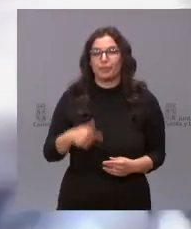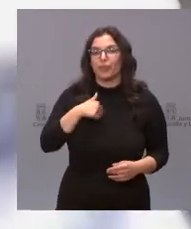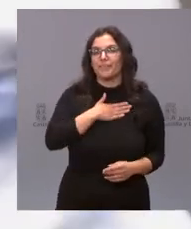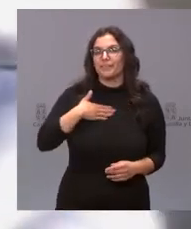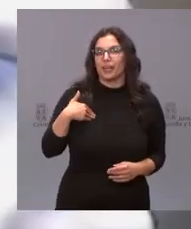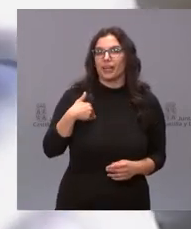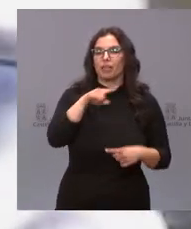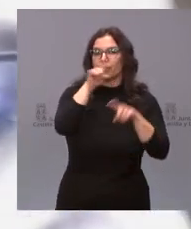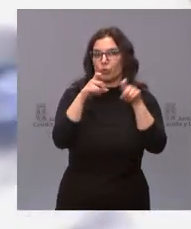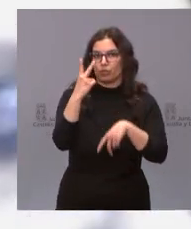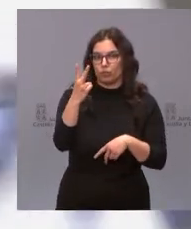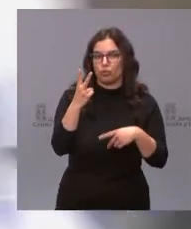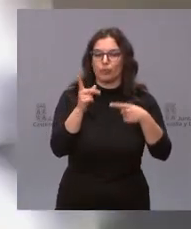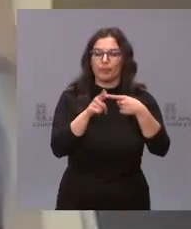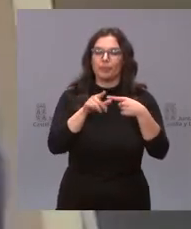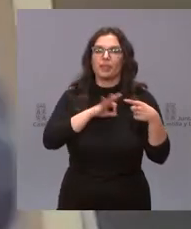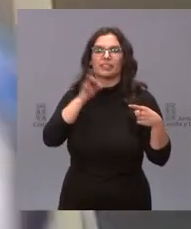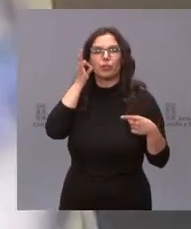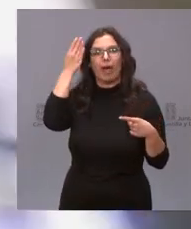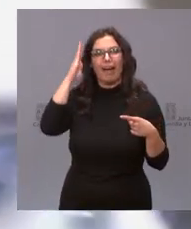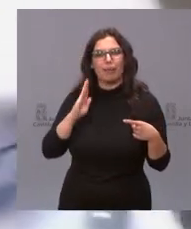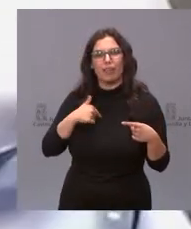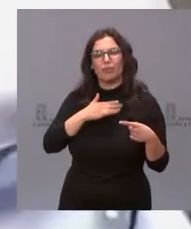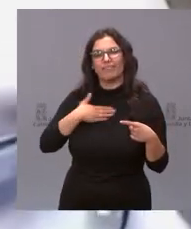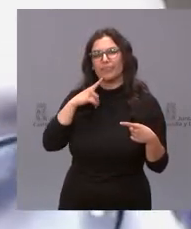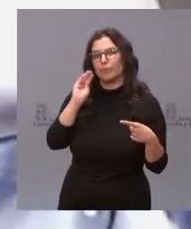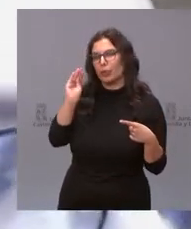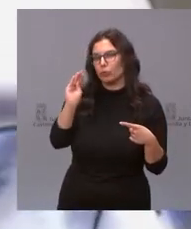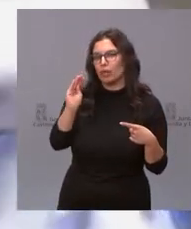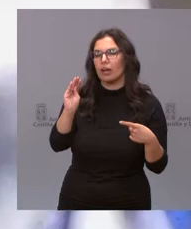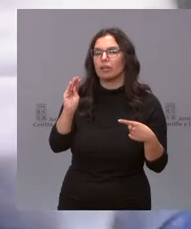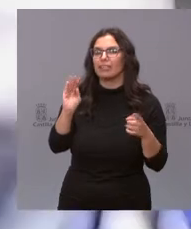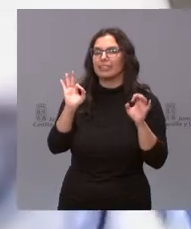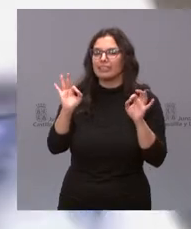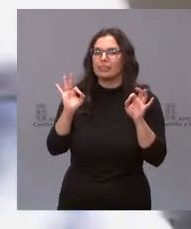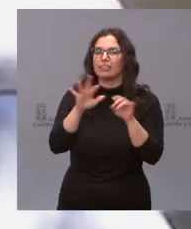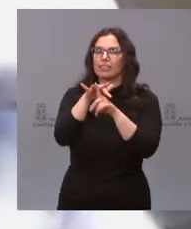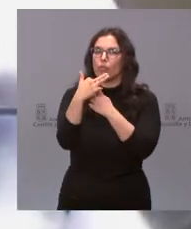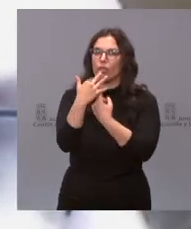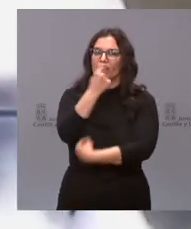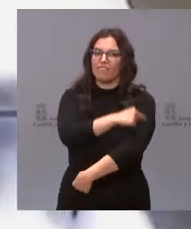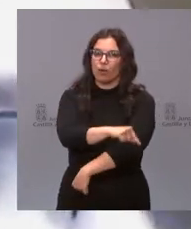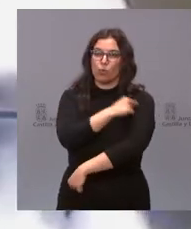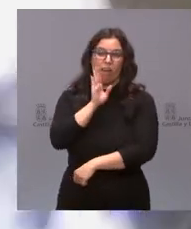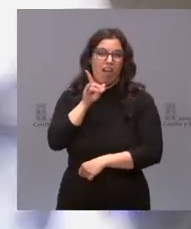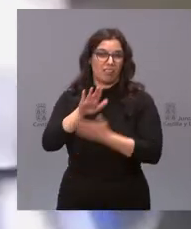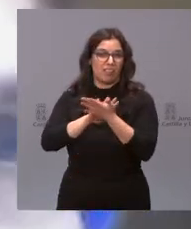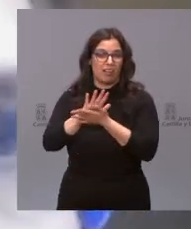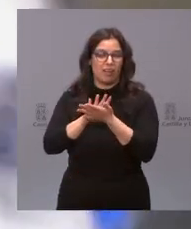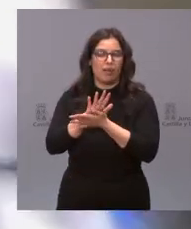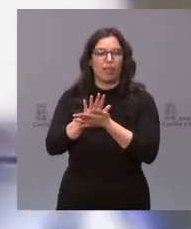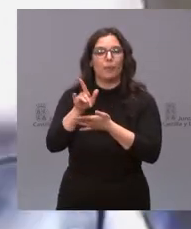hacer dos cuestiones a la señora Rimada sí que la quería preguntar exactamente por la situación de la vacunación a la que ahora se refería